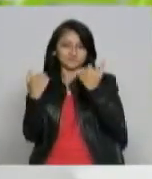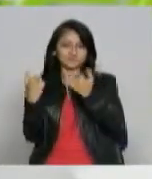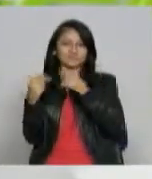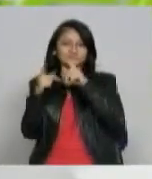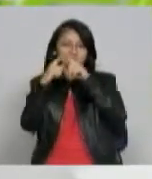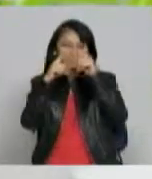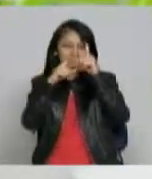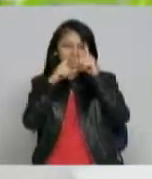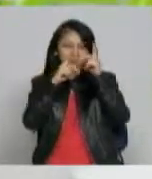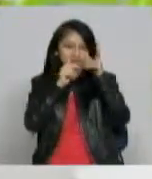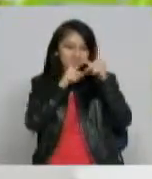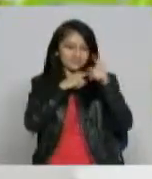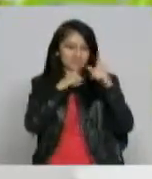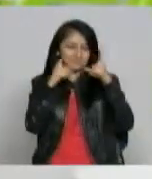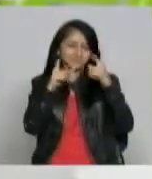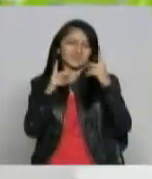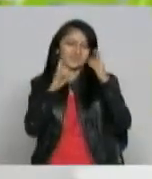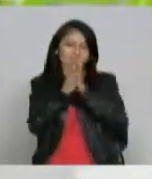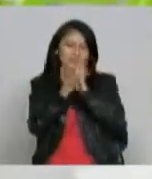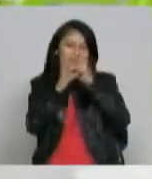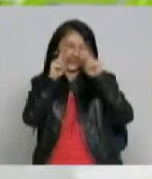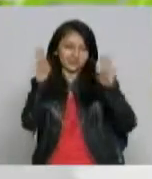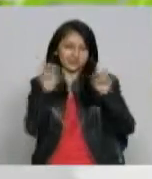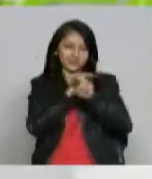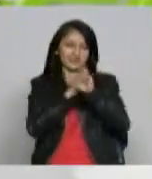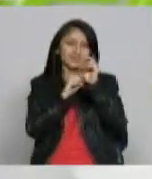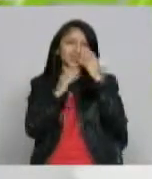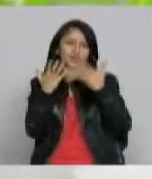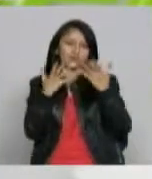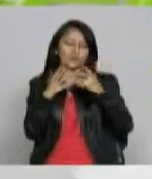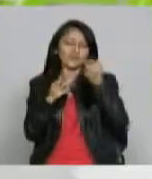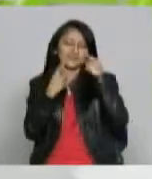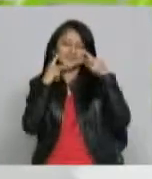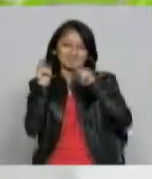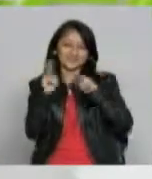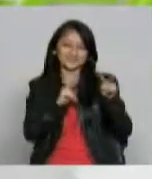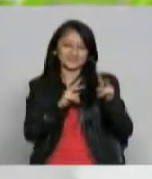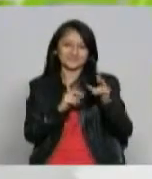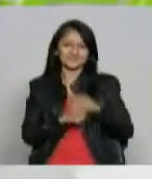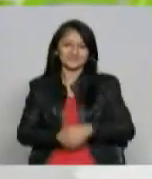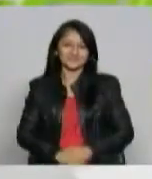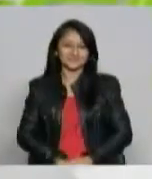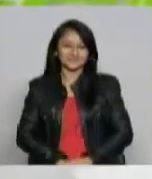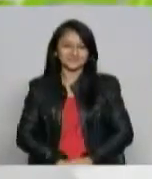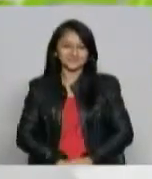programación del canal ustedes nos pueden escribir a nuestros correos electrónicos que aparecen en pantalla